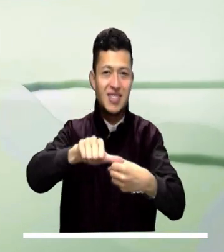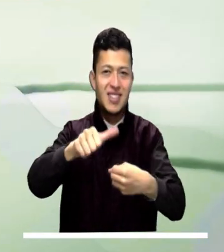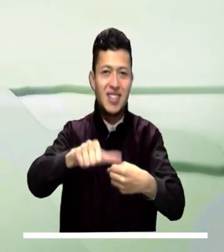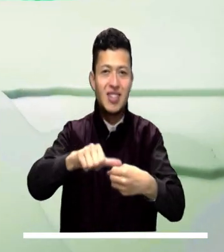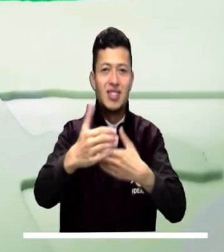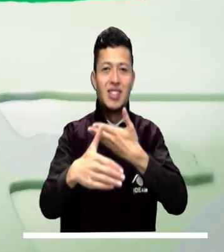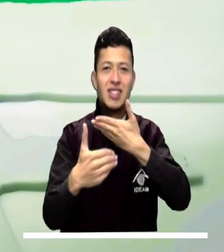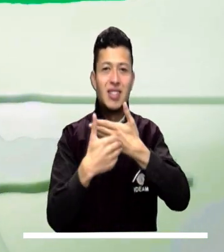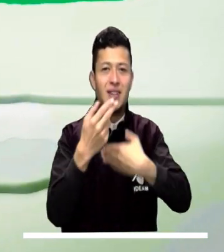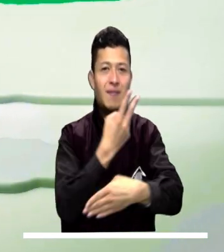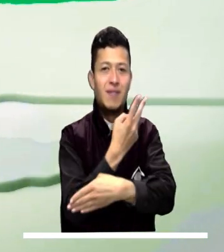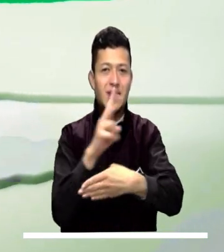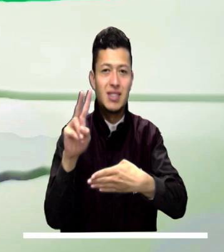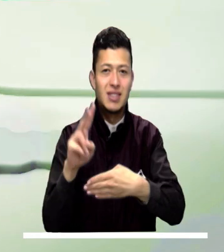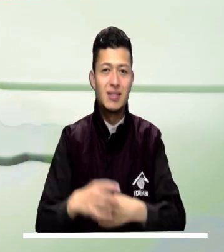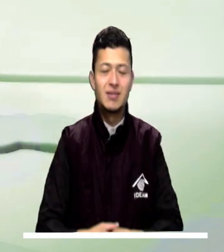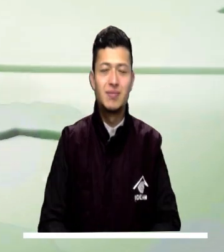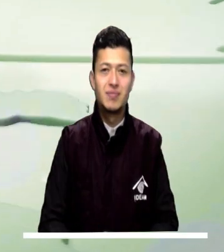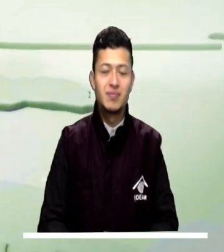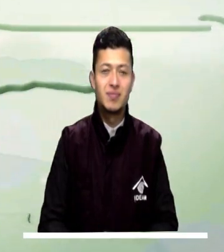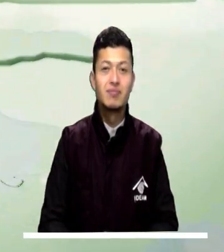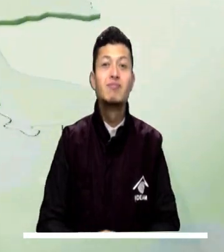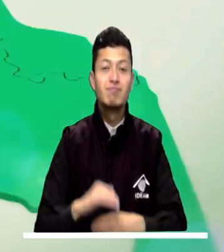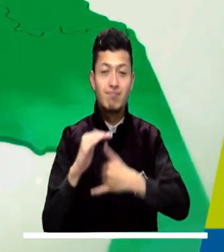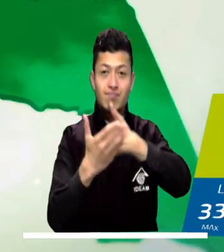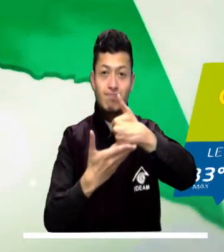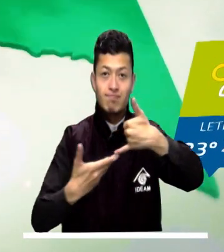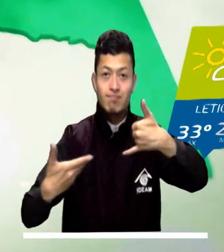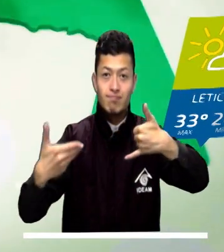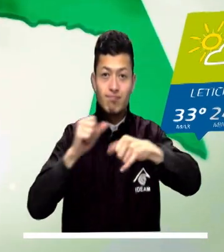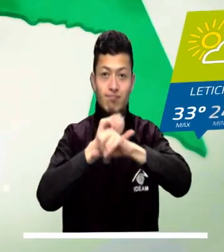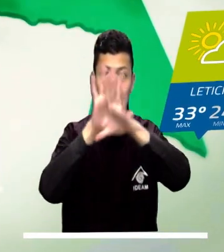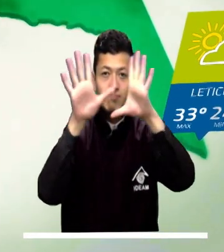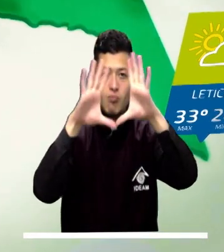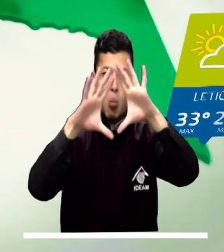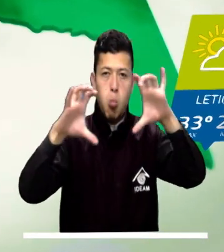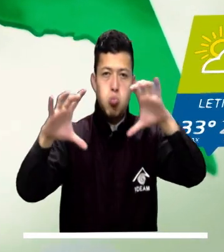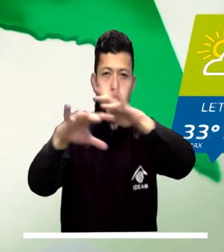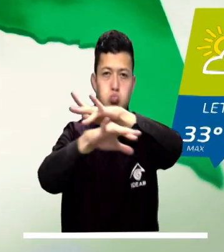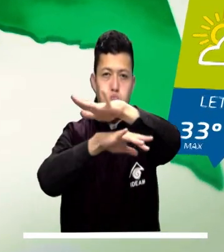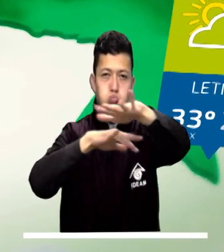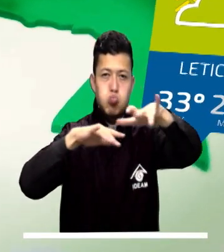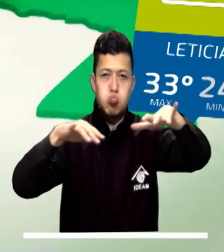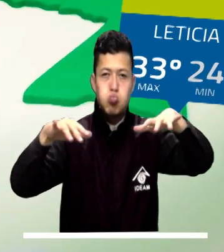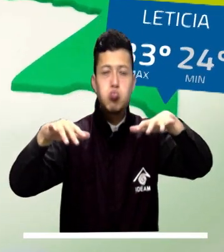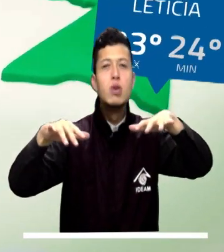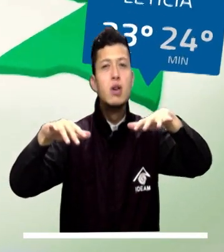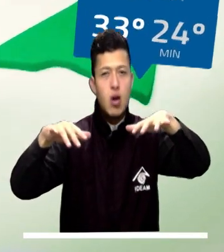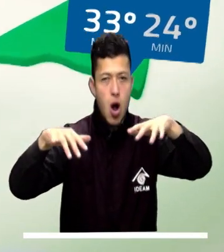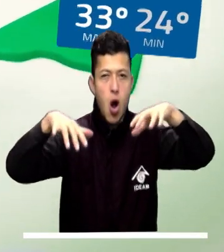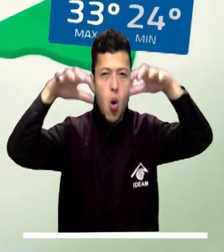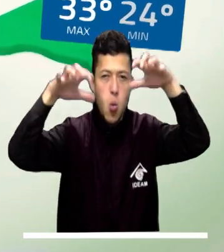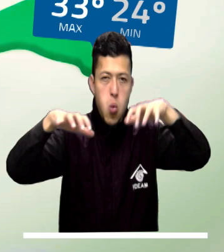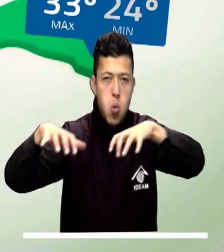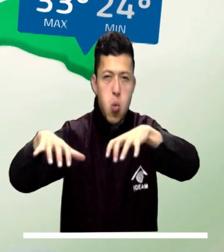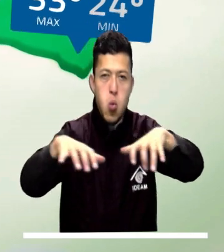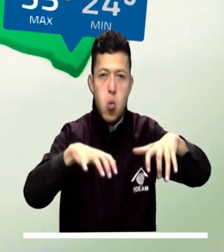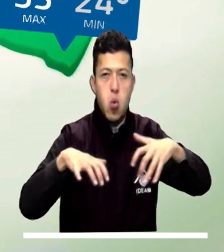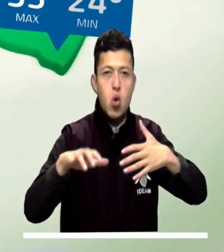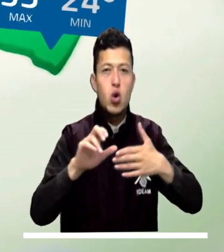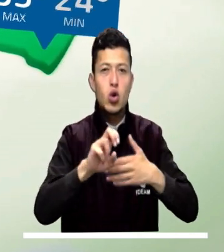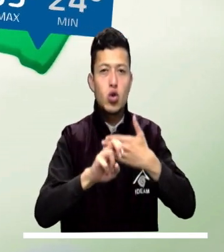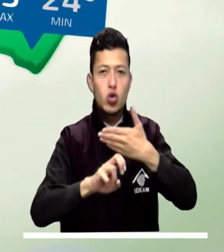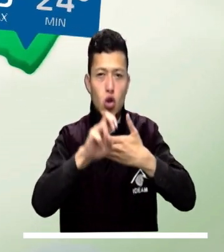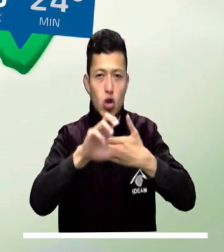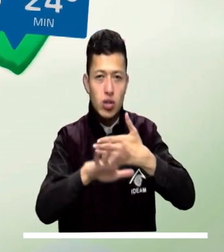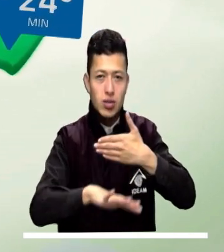de lluvias ligeras sobre Cazanare, Arauca y centro de Pichada. La Amazonía también lucirá nublada en las primeras horas del día, lo cual